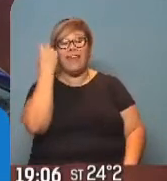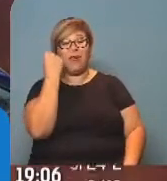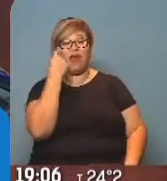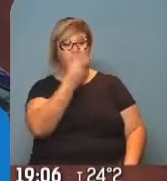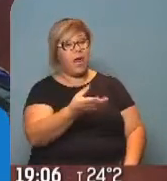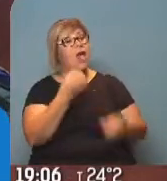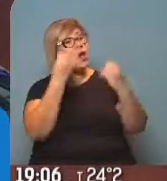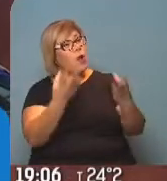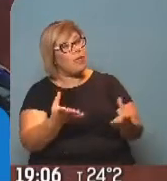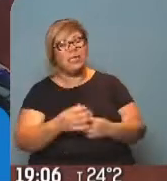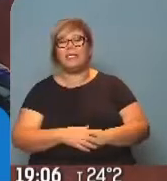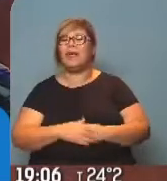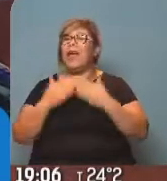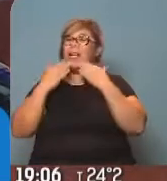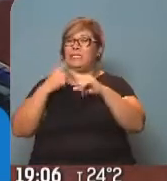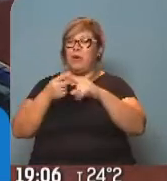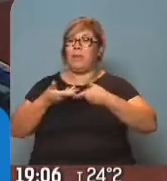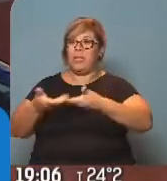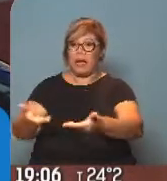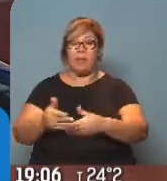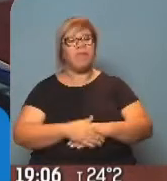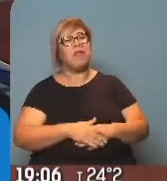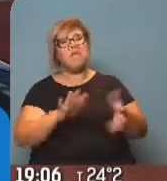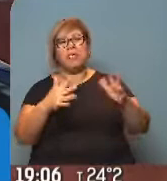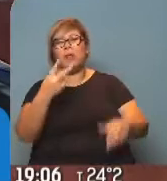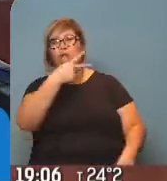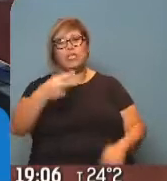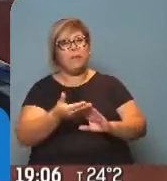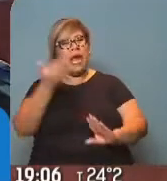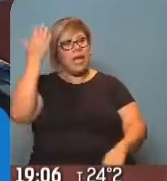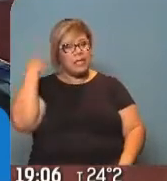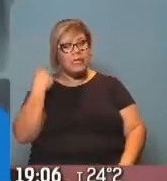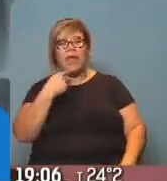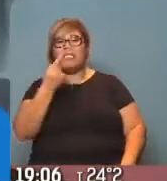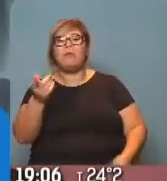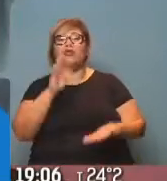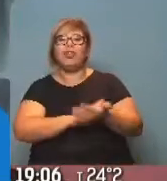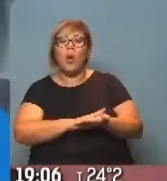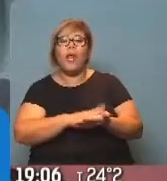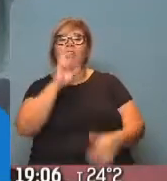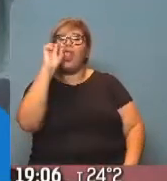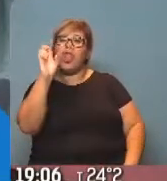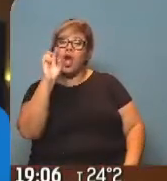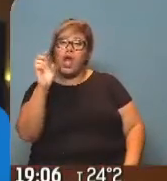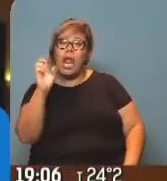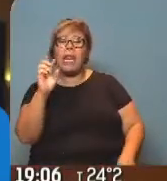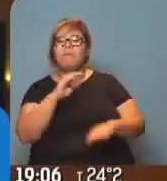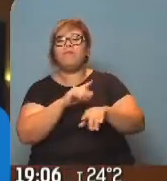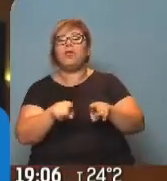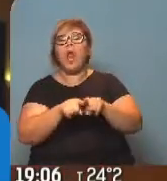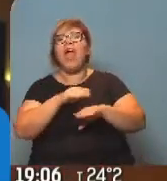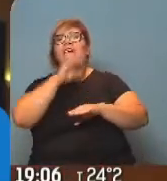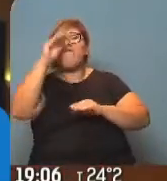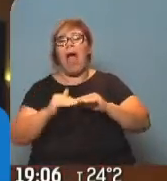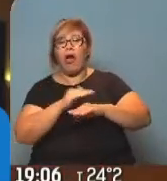Gracias por la invitación. Hace unos 15 días estábamos hablando de que estábamos en el piso con el dólar y cómo el Banco Central intentaba subirlo. ¿Qué está pasando ahora? Bueno, ahora estamos